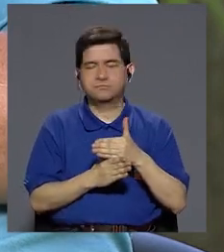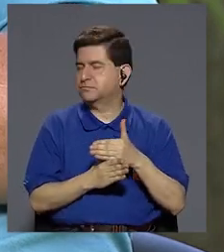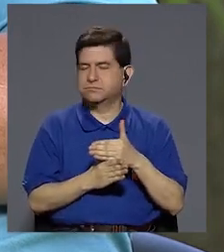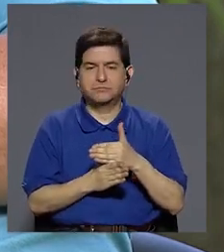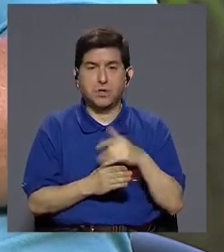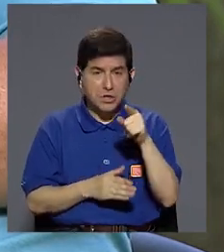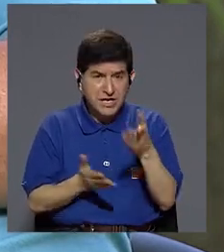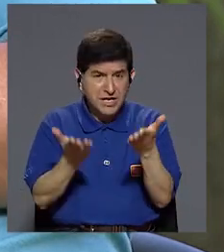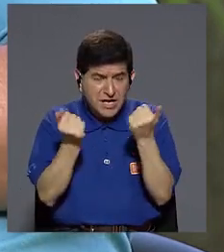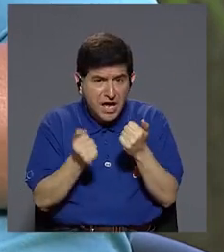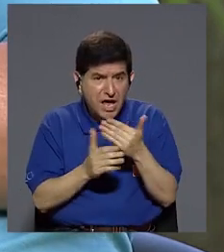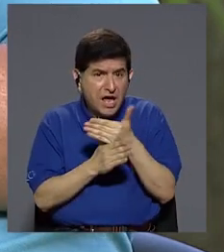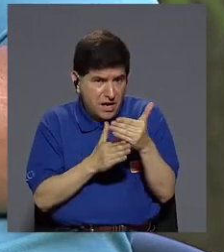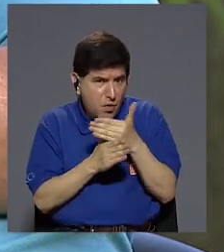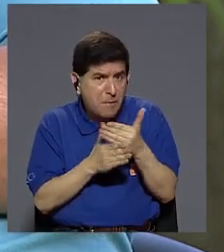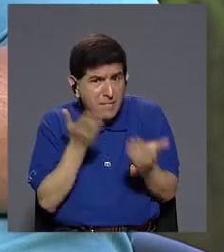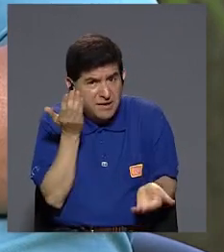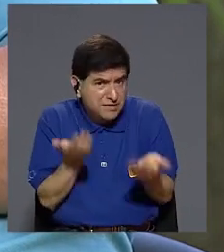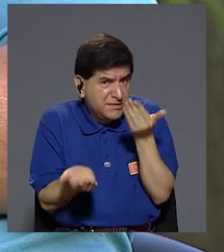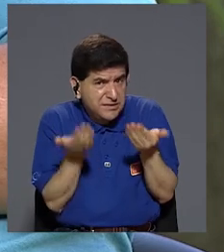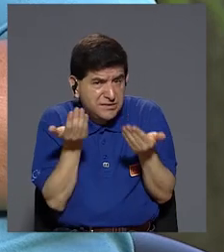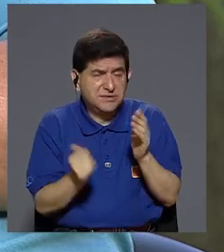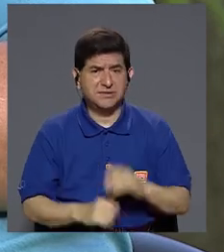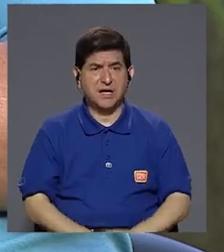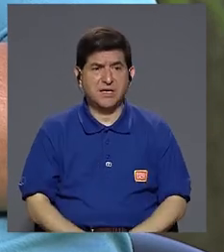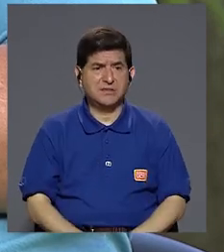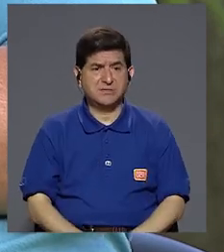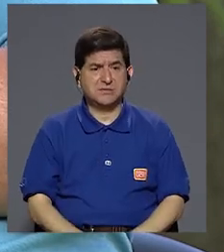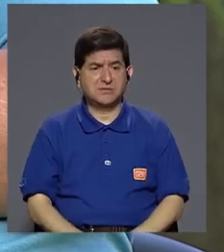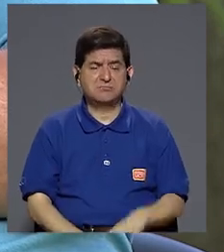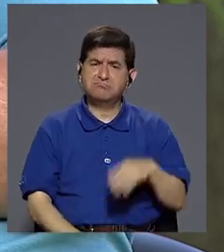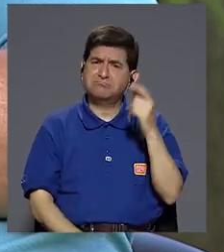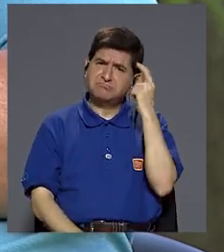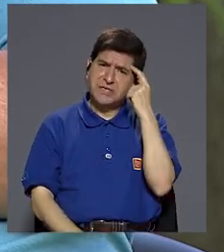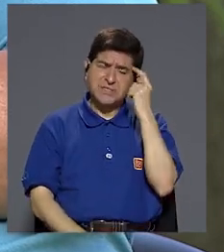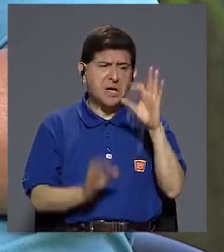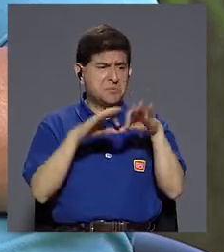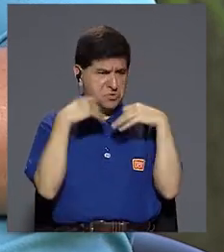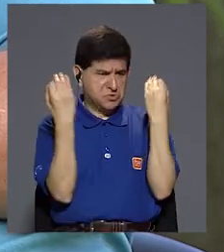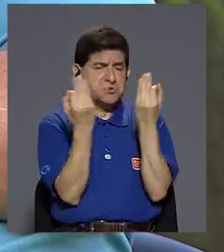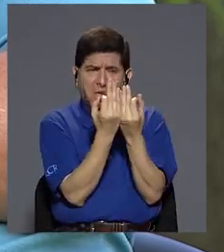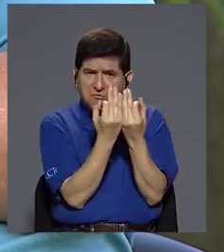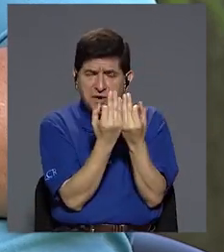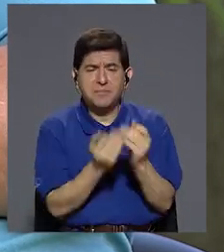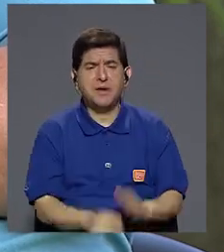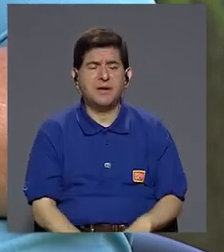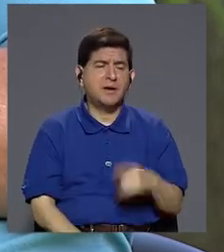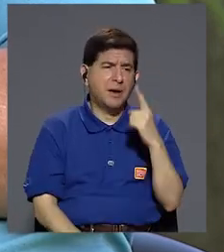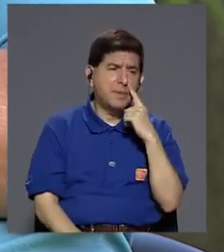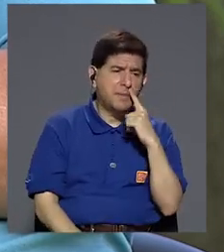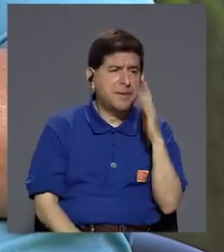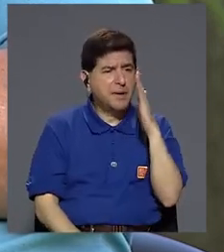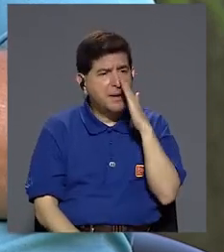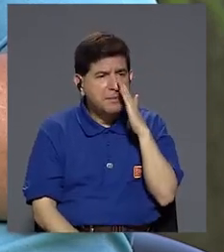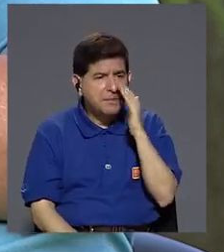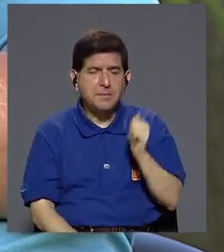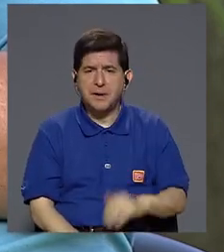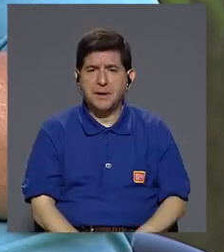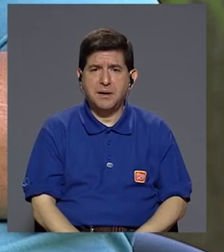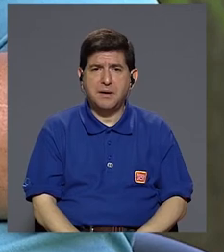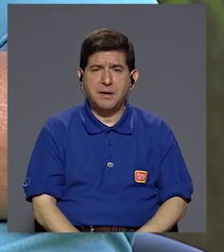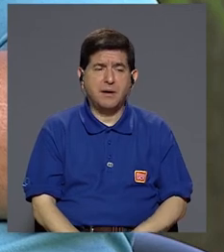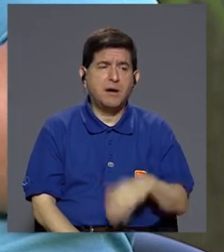Y si lo que quieres compartir con familiares cercanos, papá, mamá,